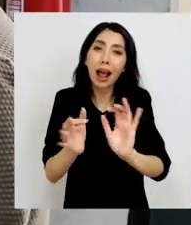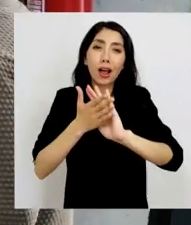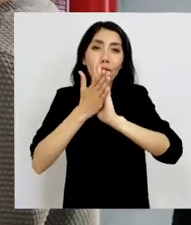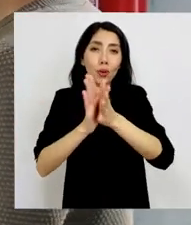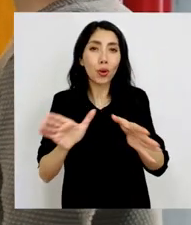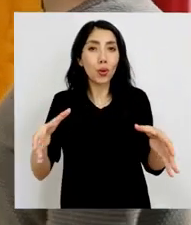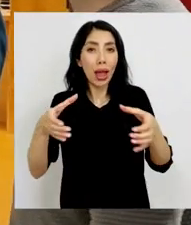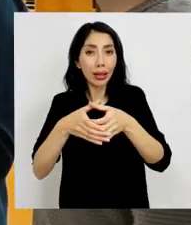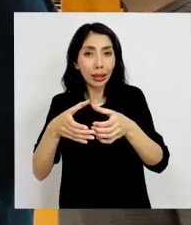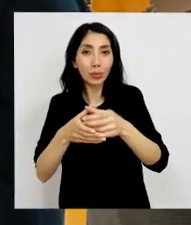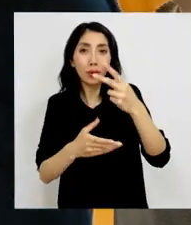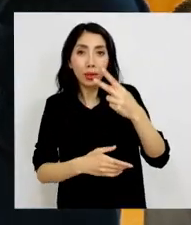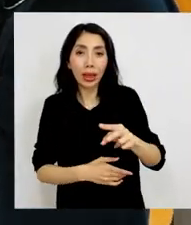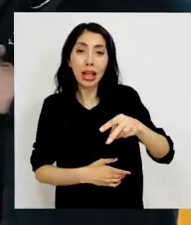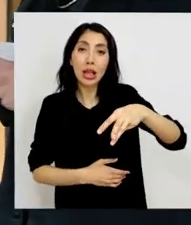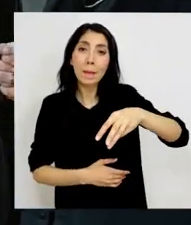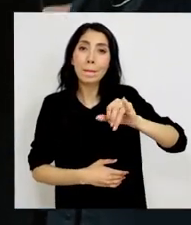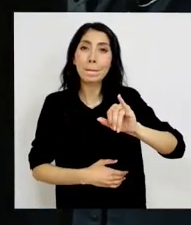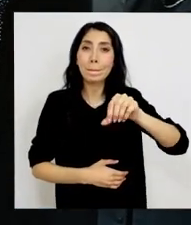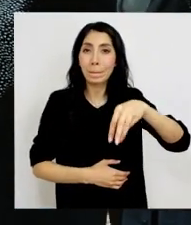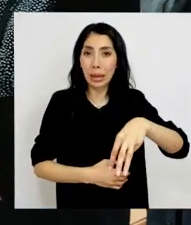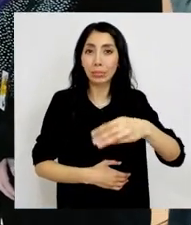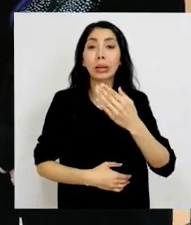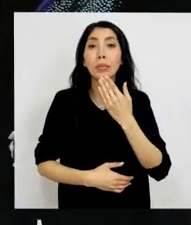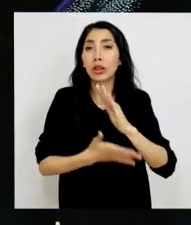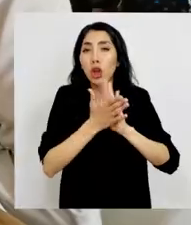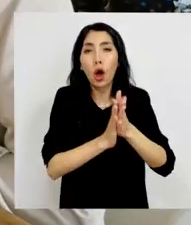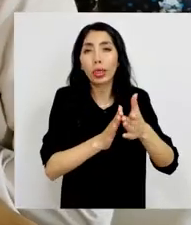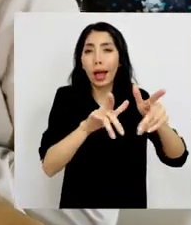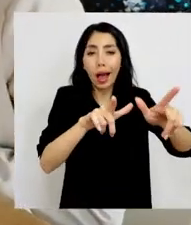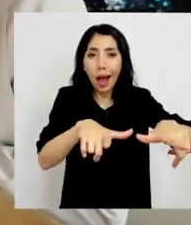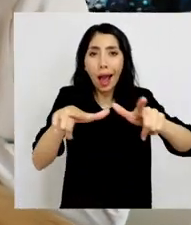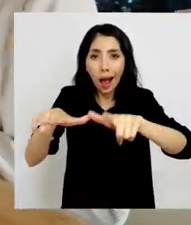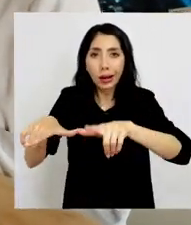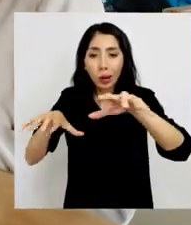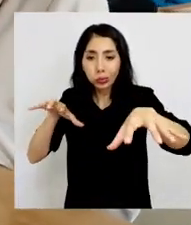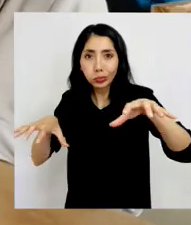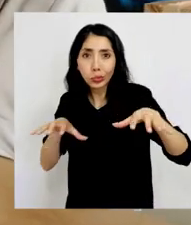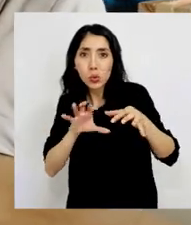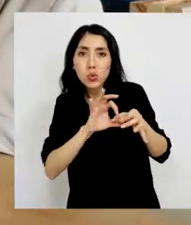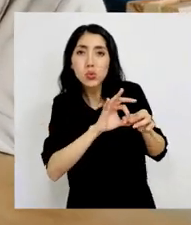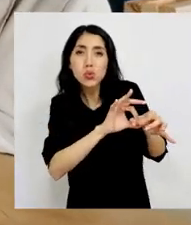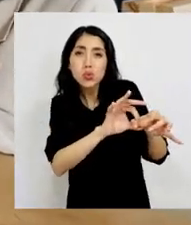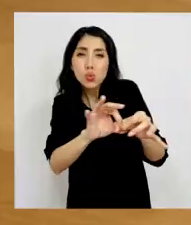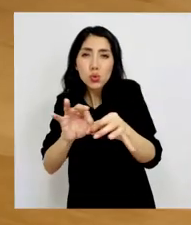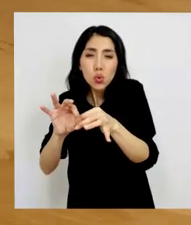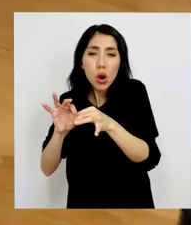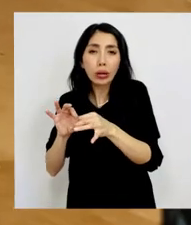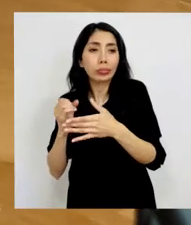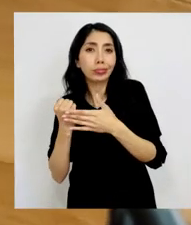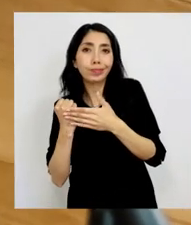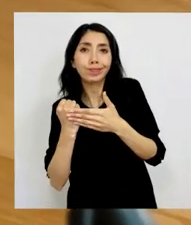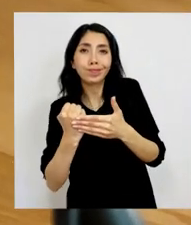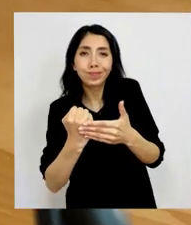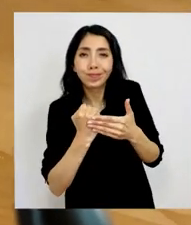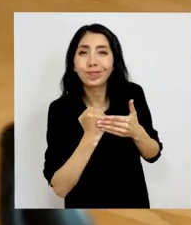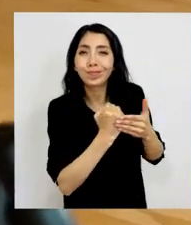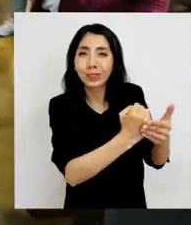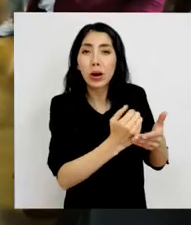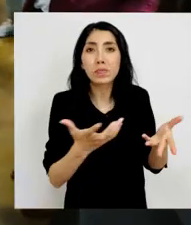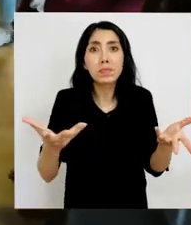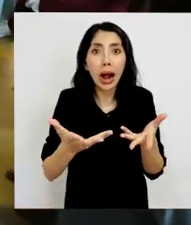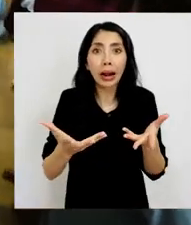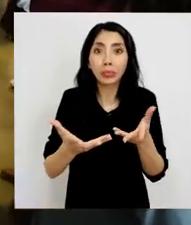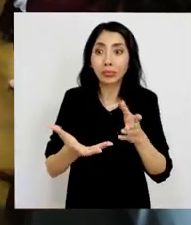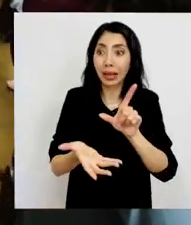MIM, a todas las áreas del MIM, que estuvieron involucradas, que trabajamos en directa colaboración